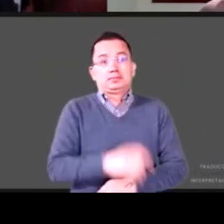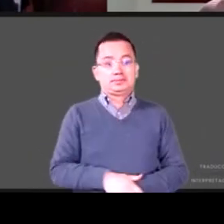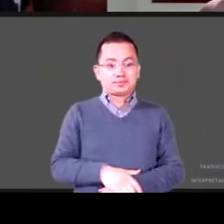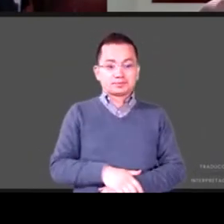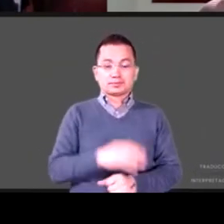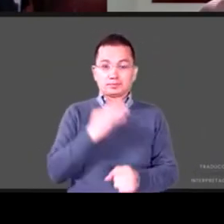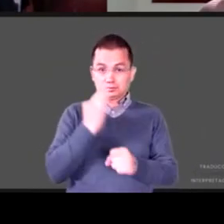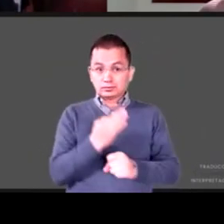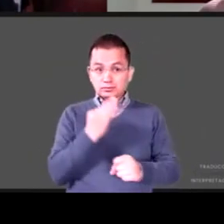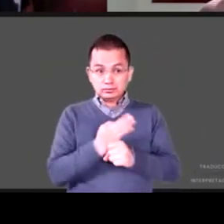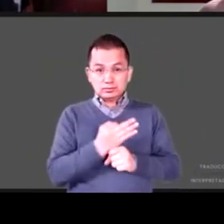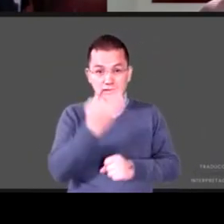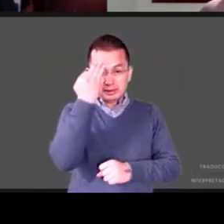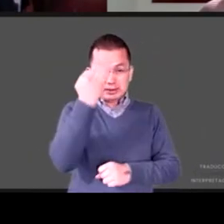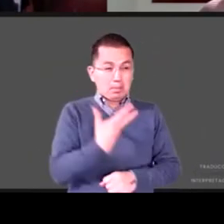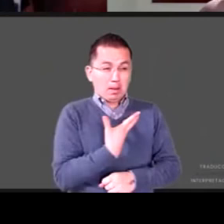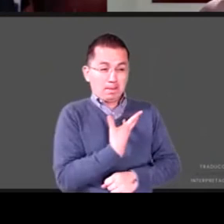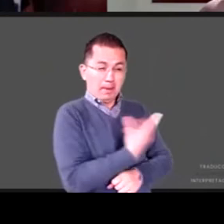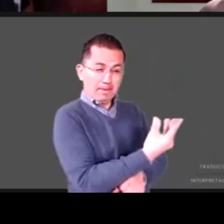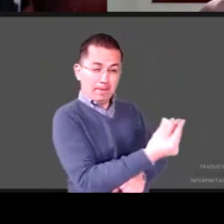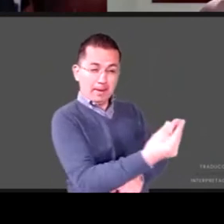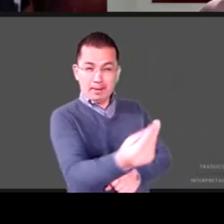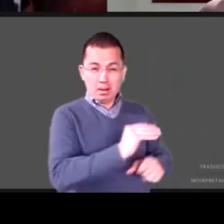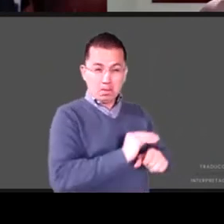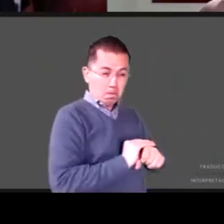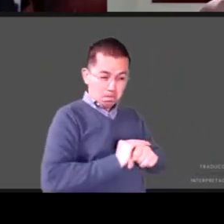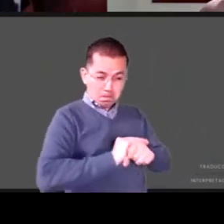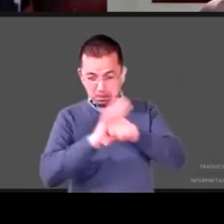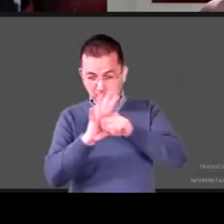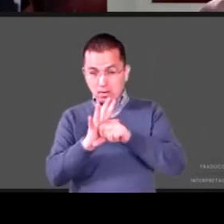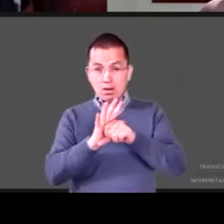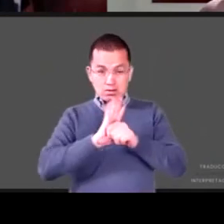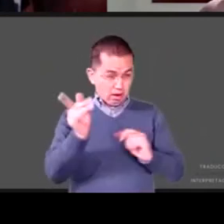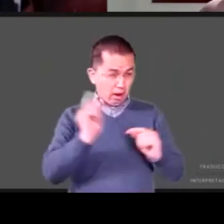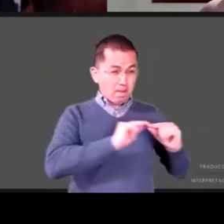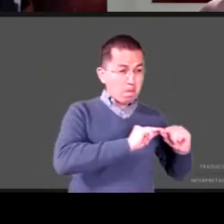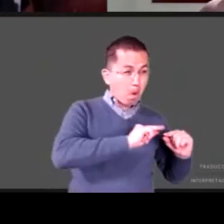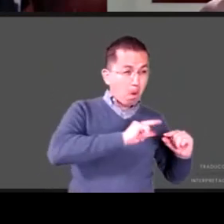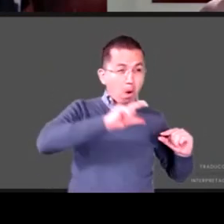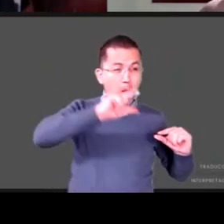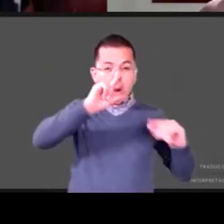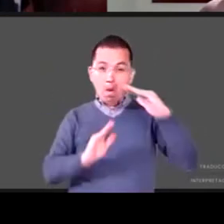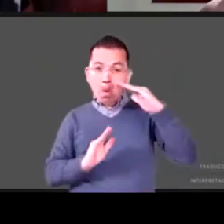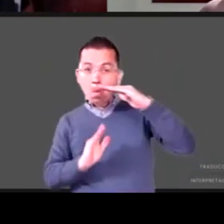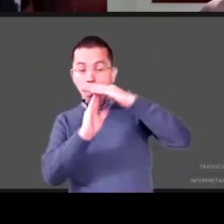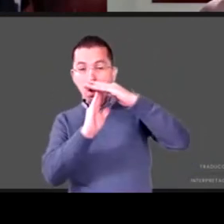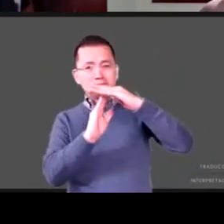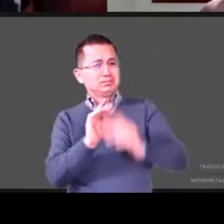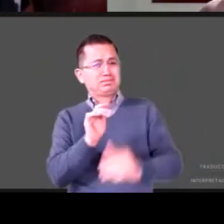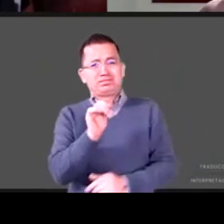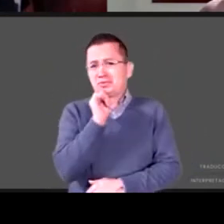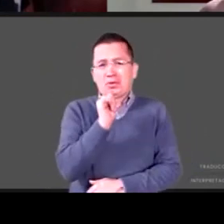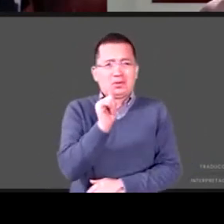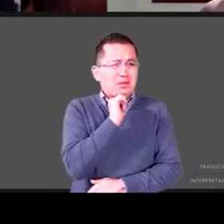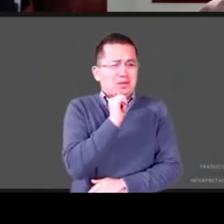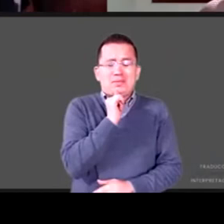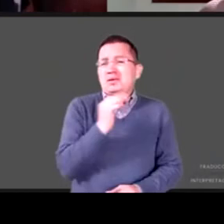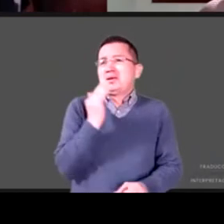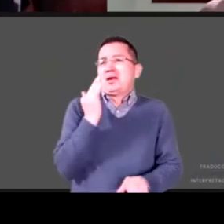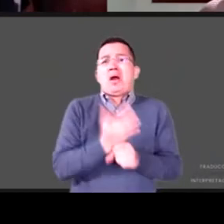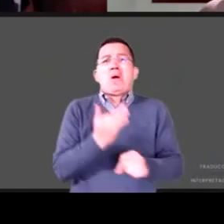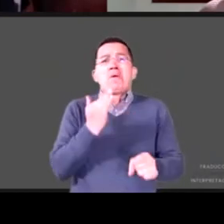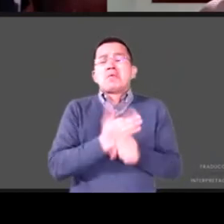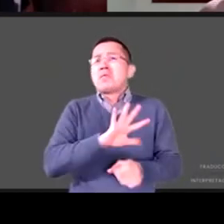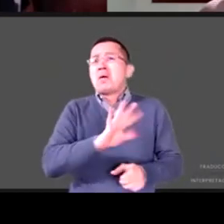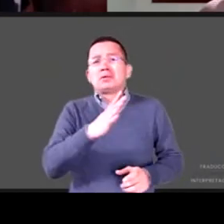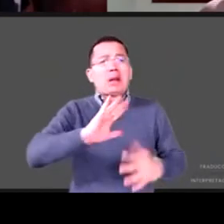pandemia esté llegando digamos a un pico al contrario estamos a la mitad en medio de la pandemia la pandemia se va a prolongar enormemente esto